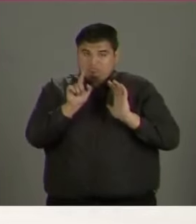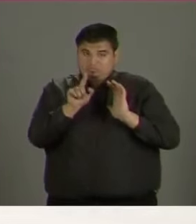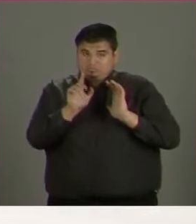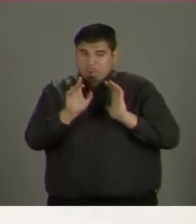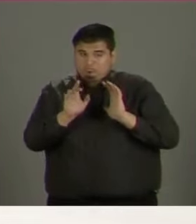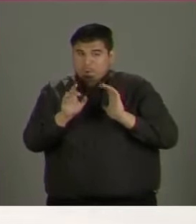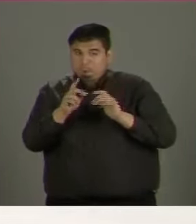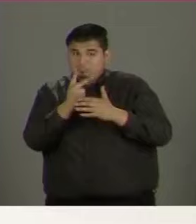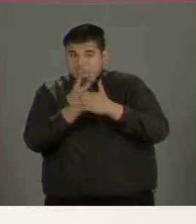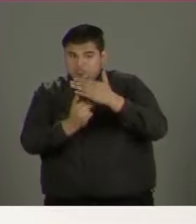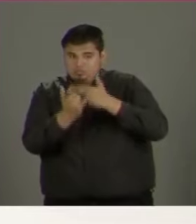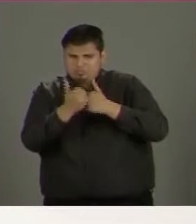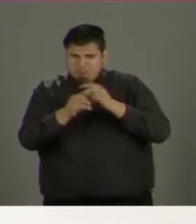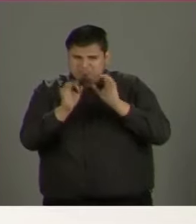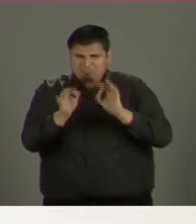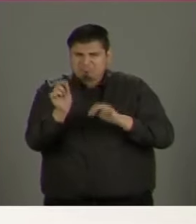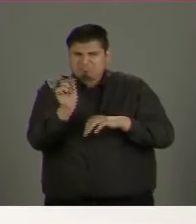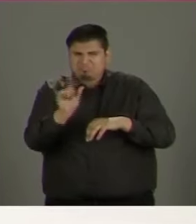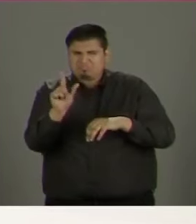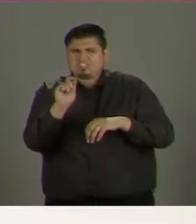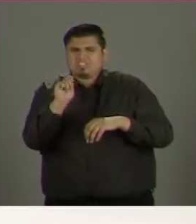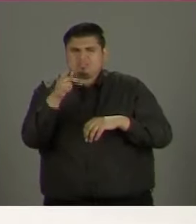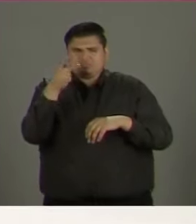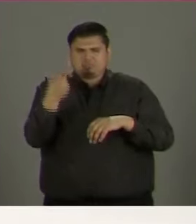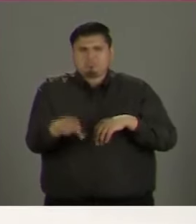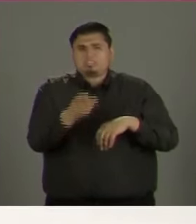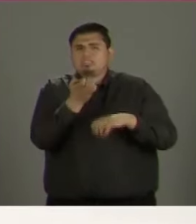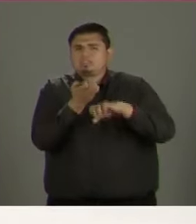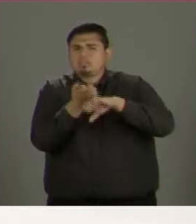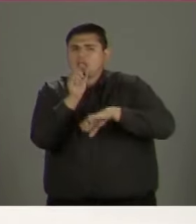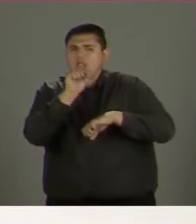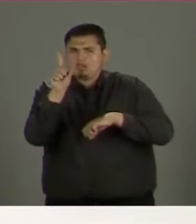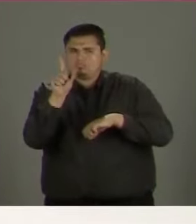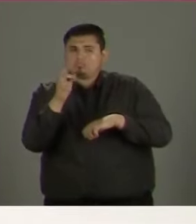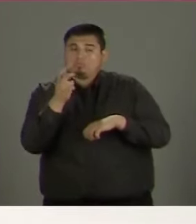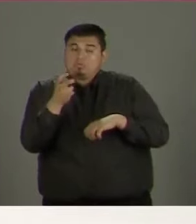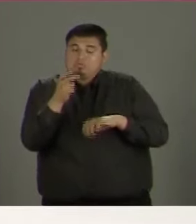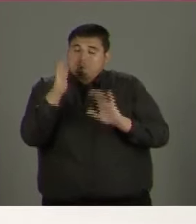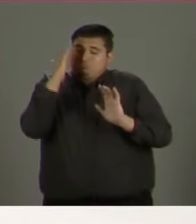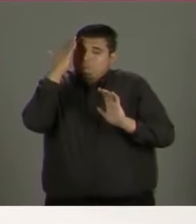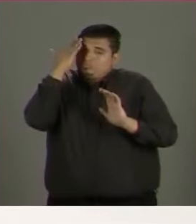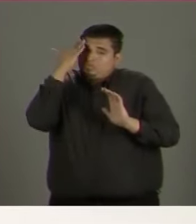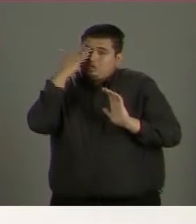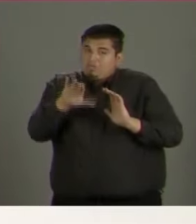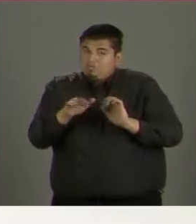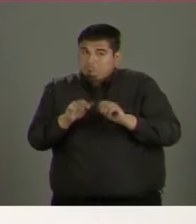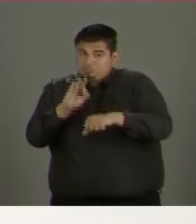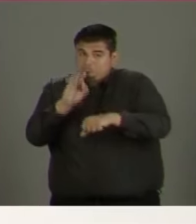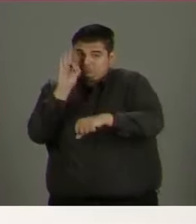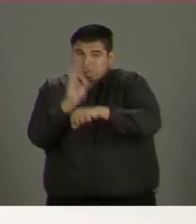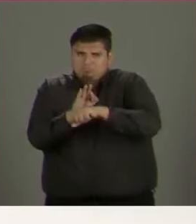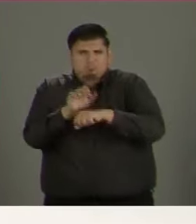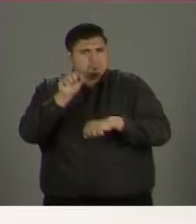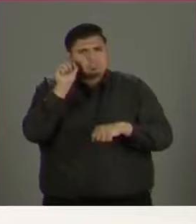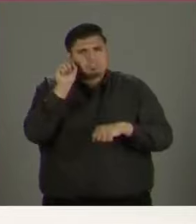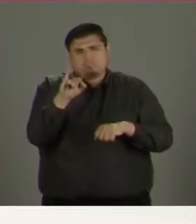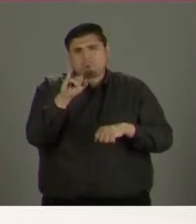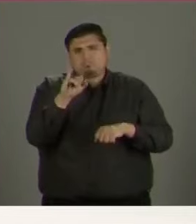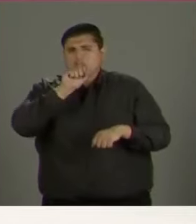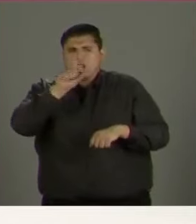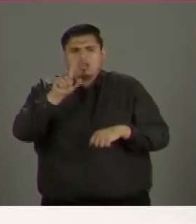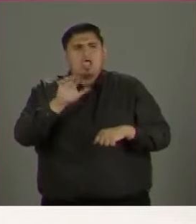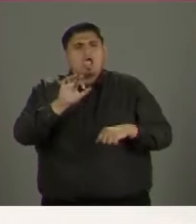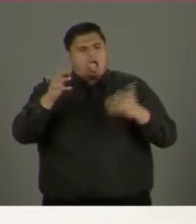es el de Movimiento Ciudadano. Un proyecto que sí conoce, defiende y trabaja por Jalisco. Un proyecto que